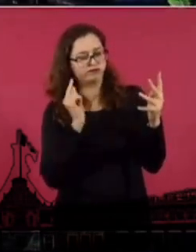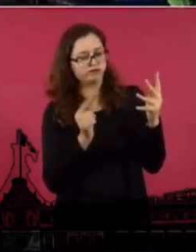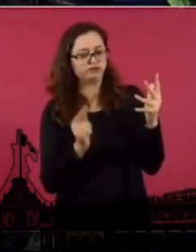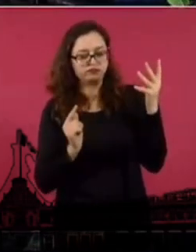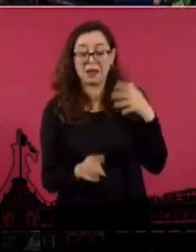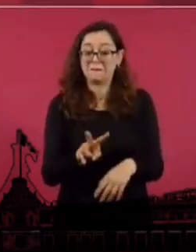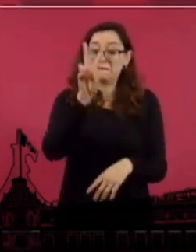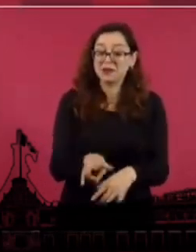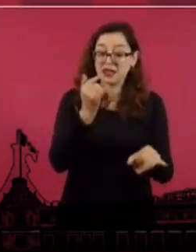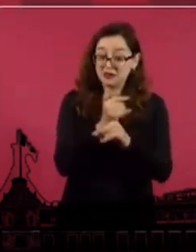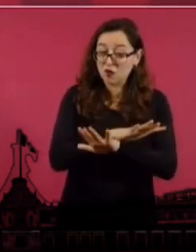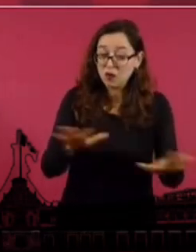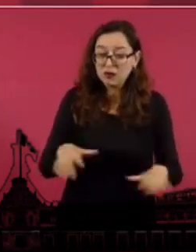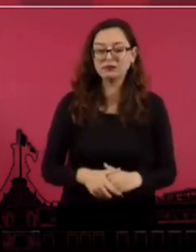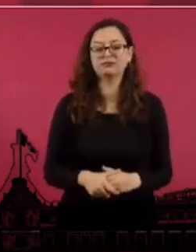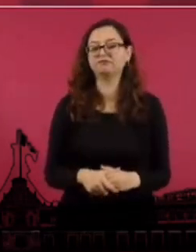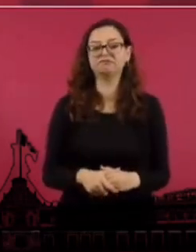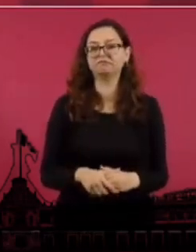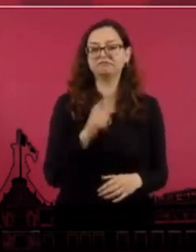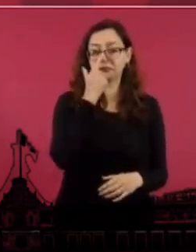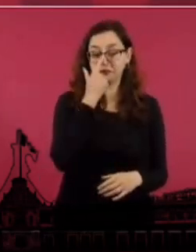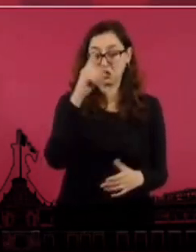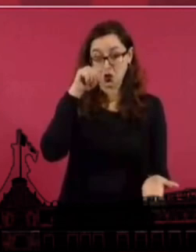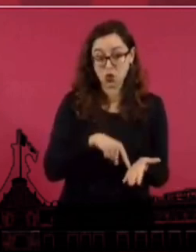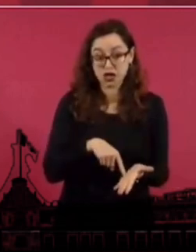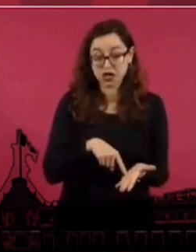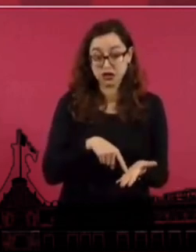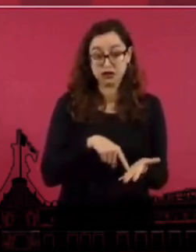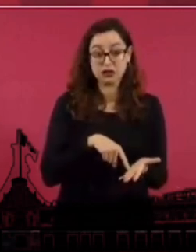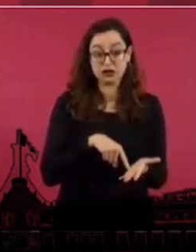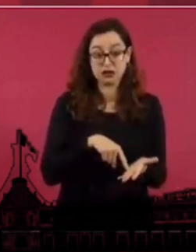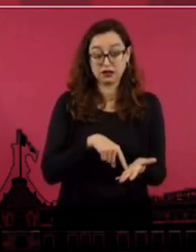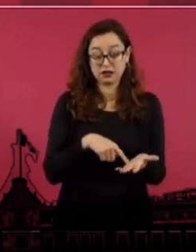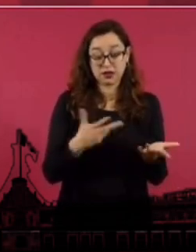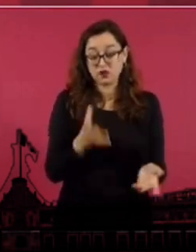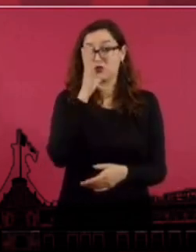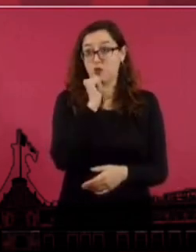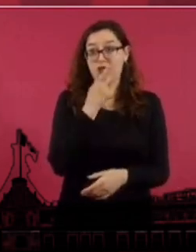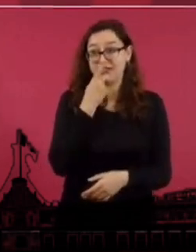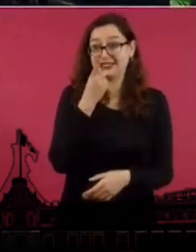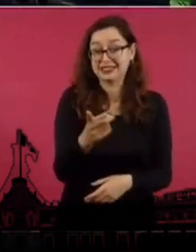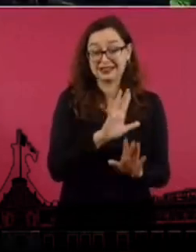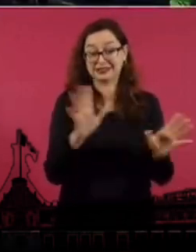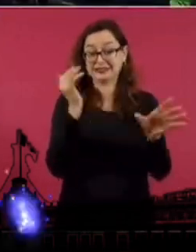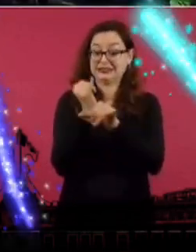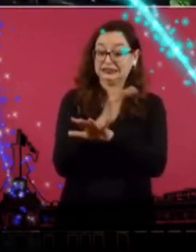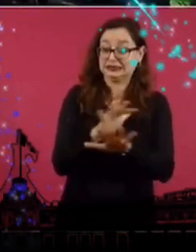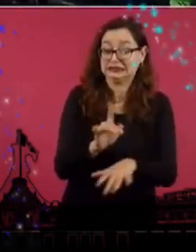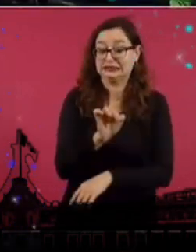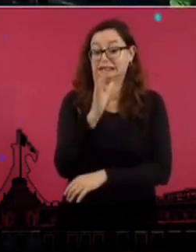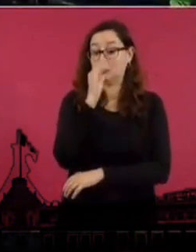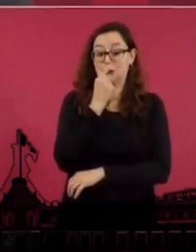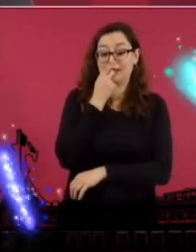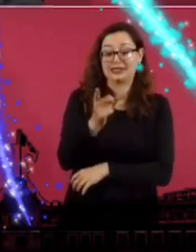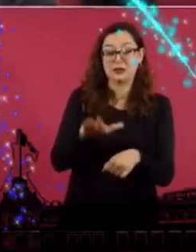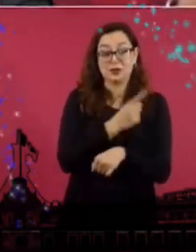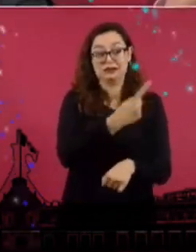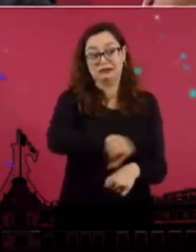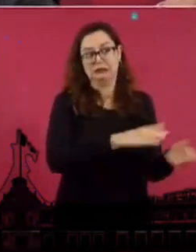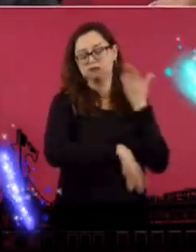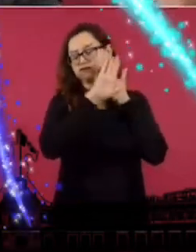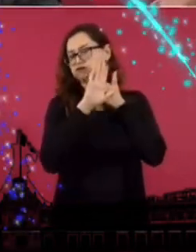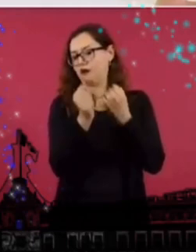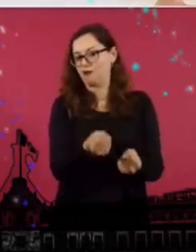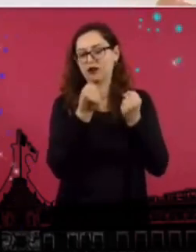informe, porque me cepillan, como se dice en el béisbol, es un